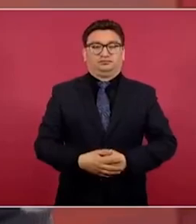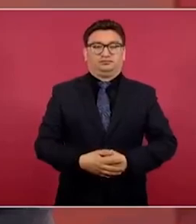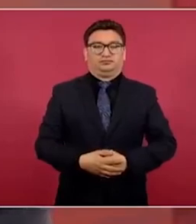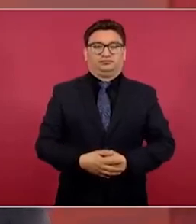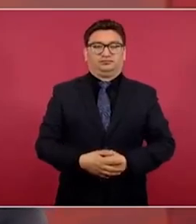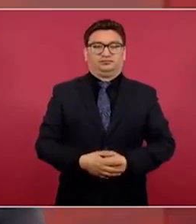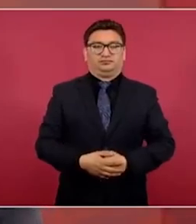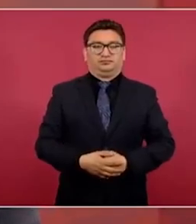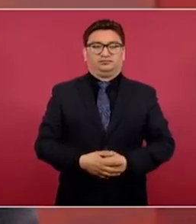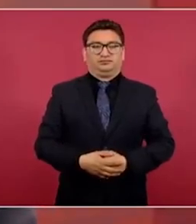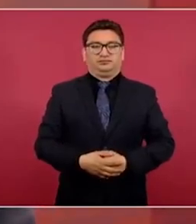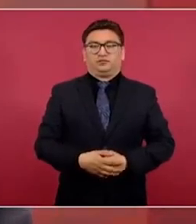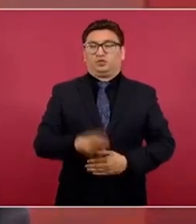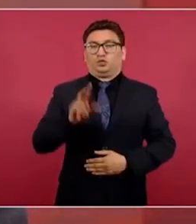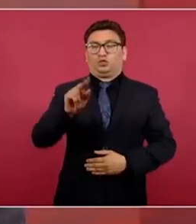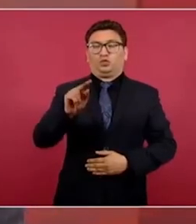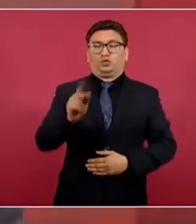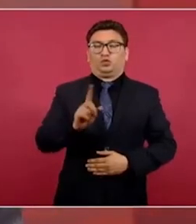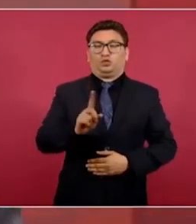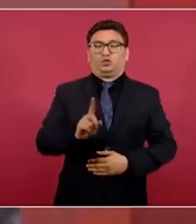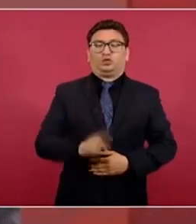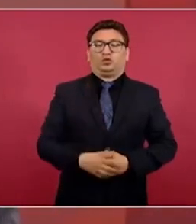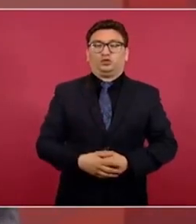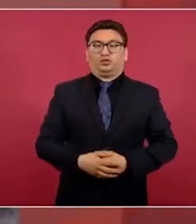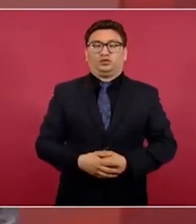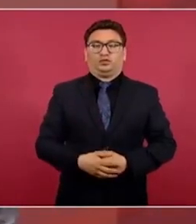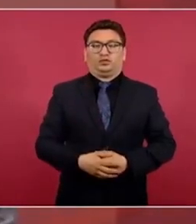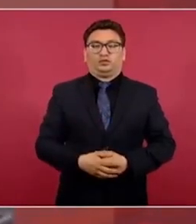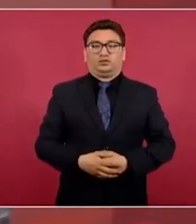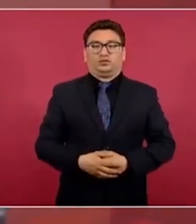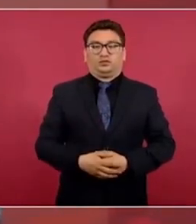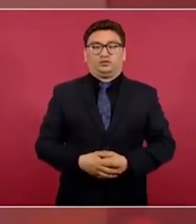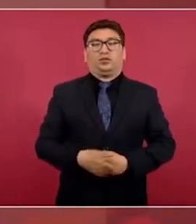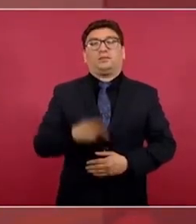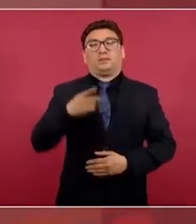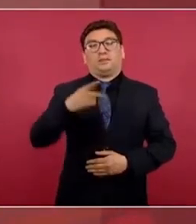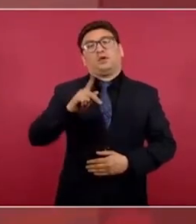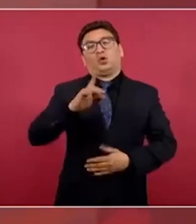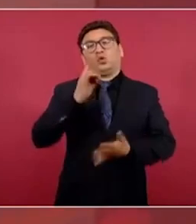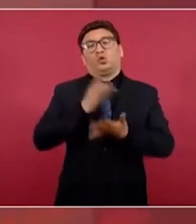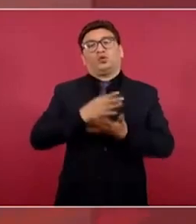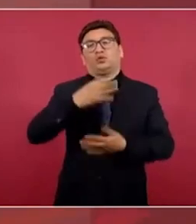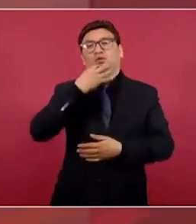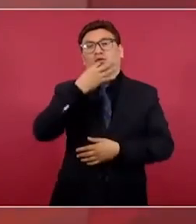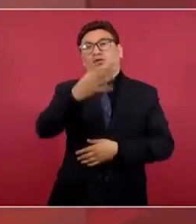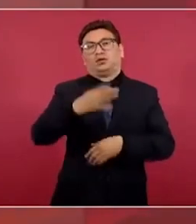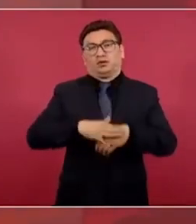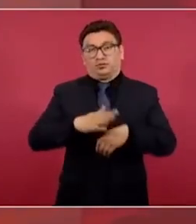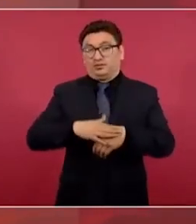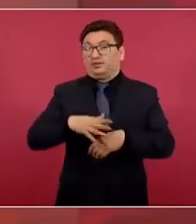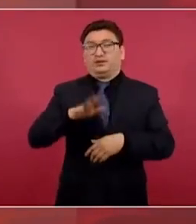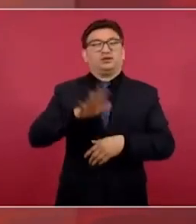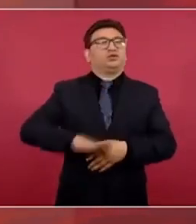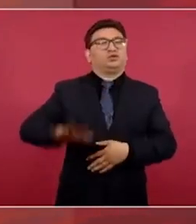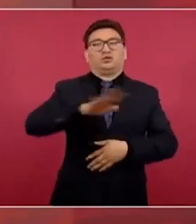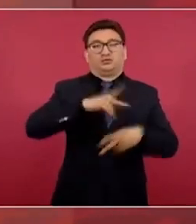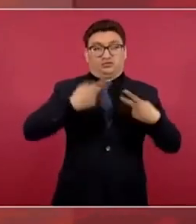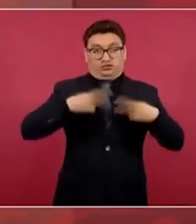No, no, no, no, pero nada más para que sepan los mexicanos